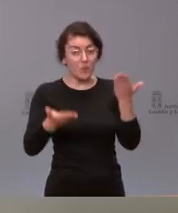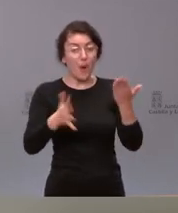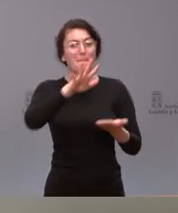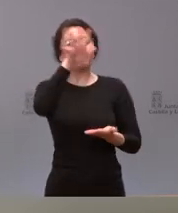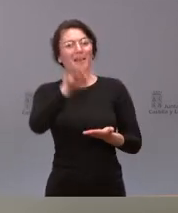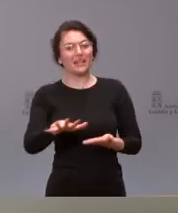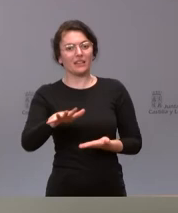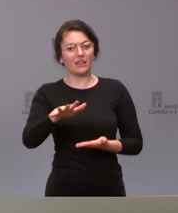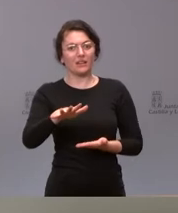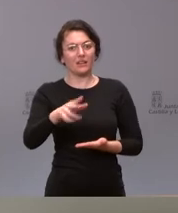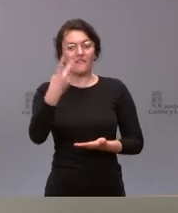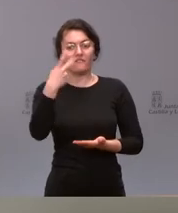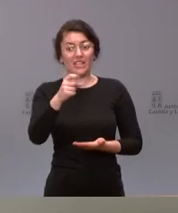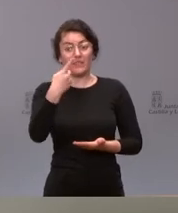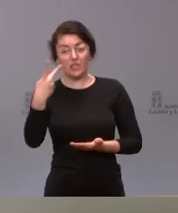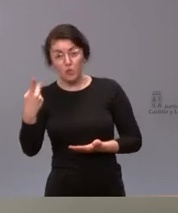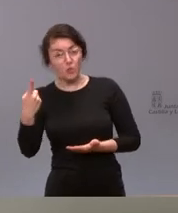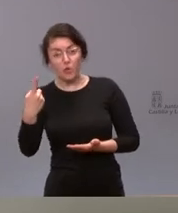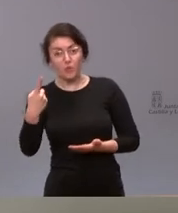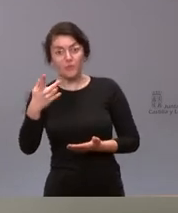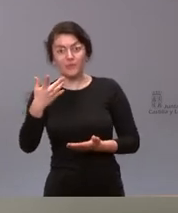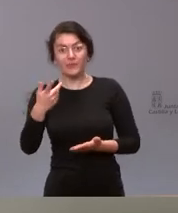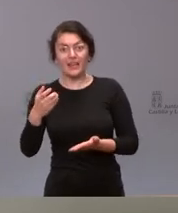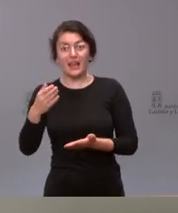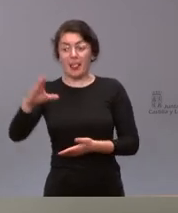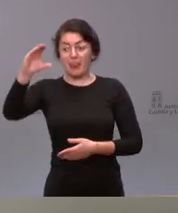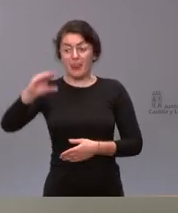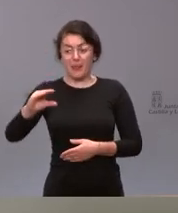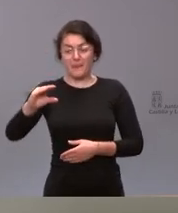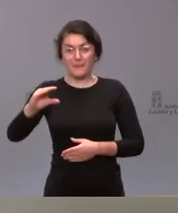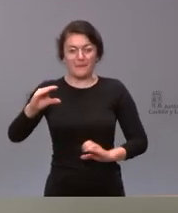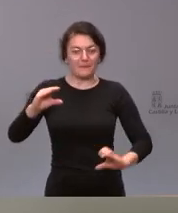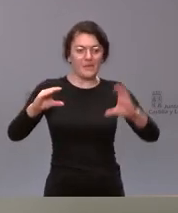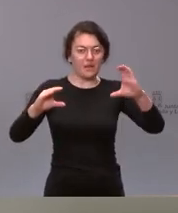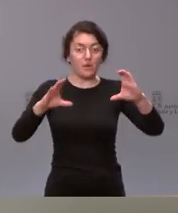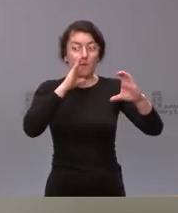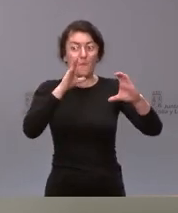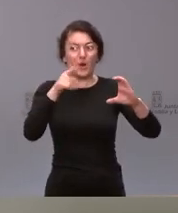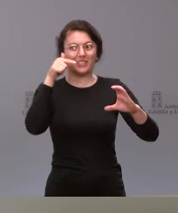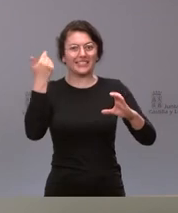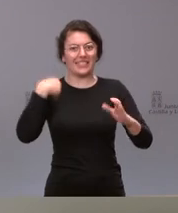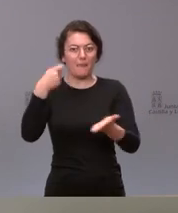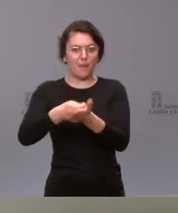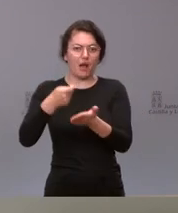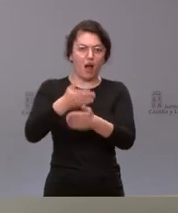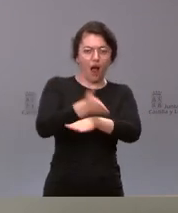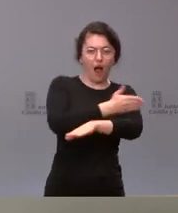21 hubiera podido recibir menos de lo que recibió en el año 20 como consecuencia de sus anticipos en relación con la pandemia